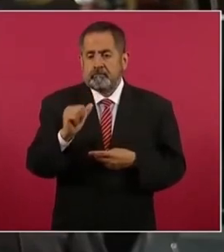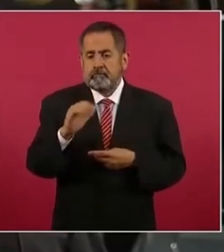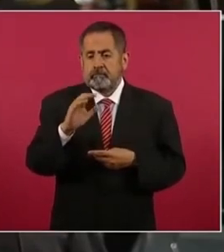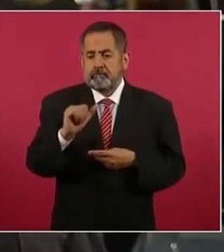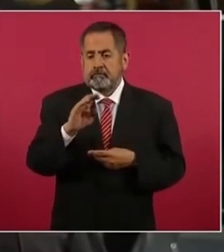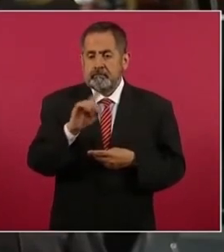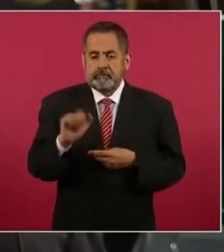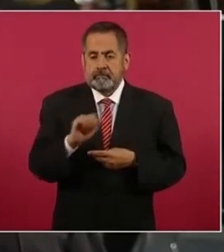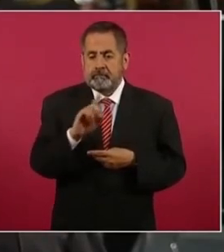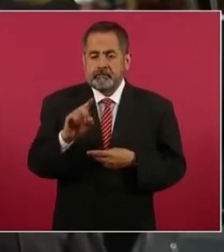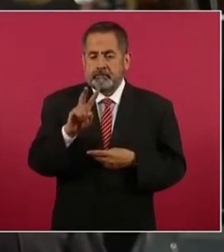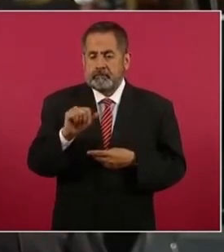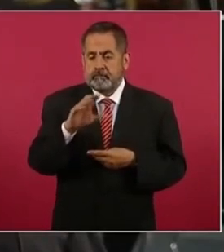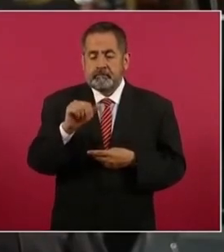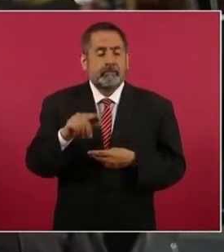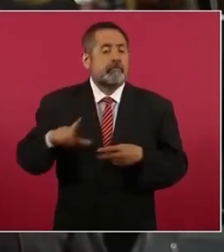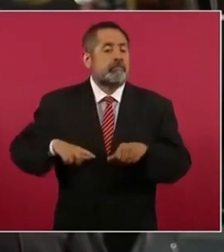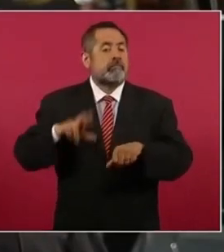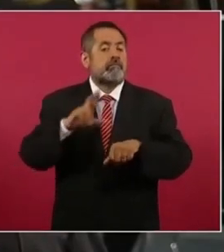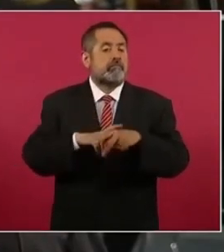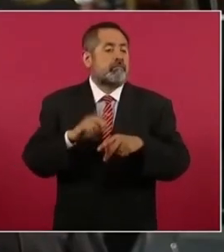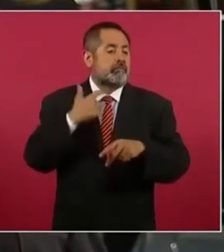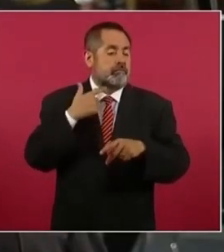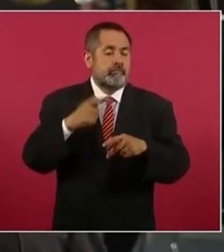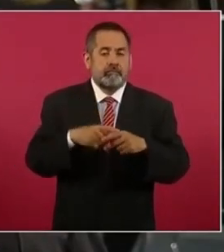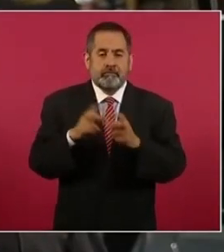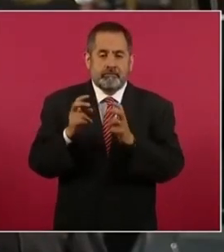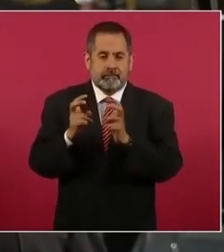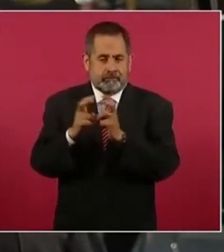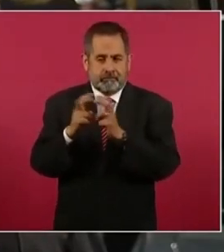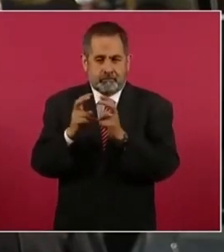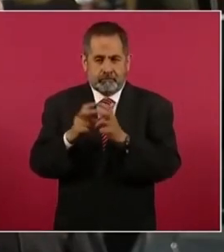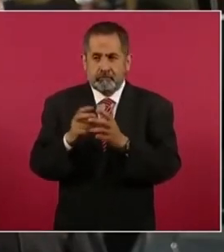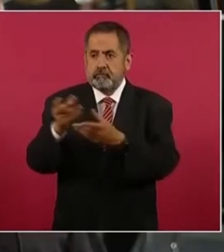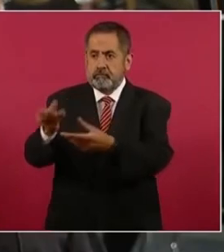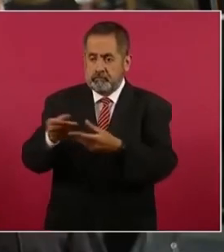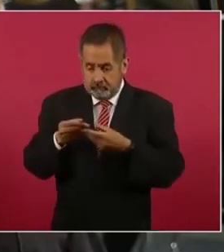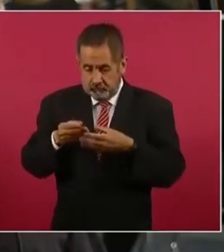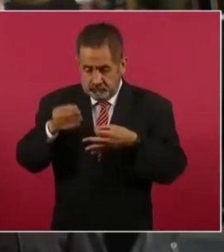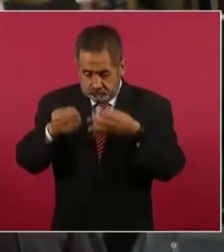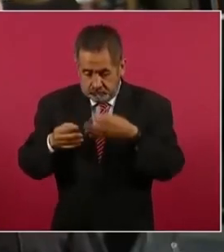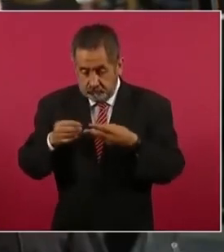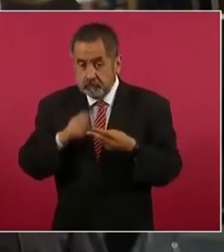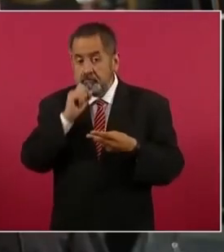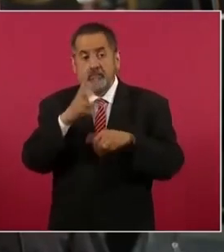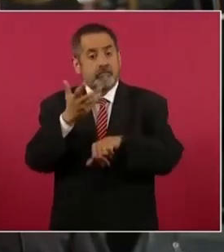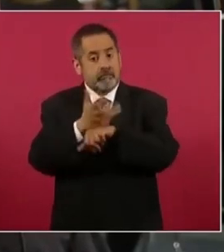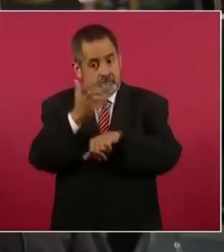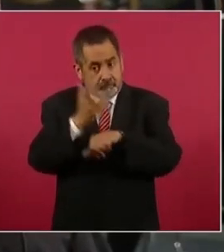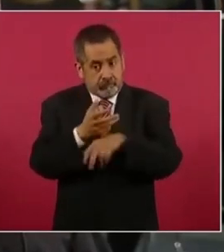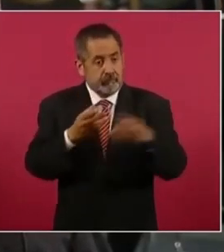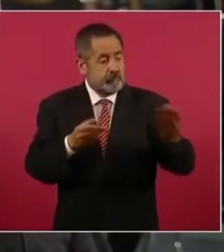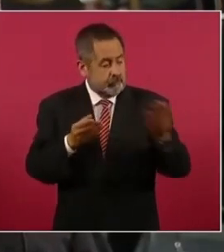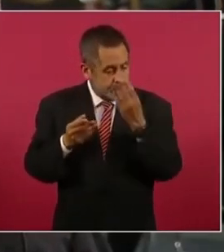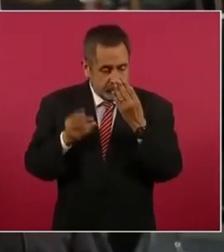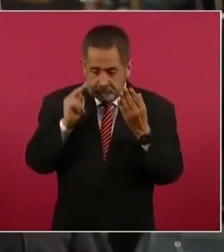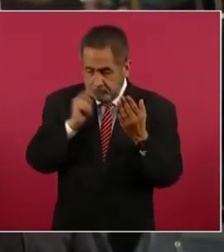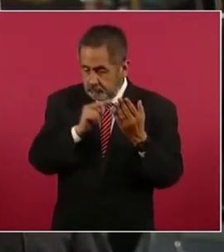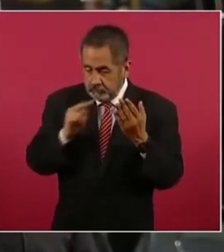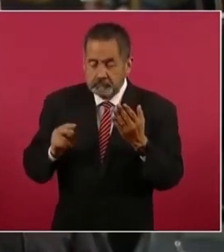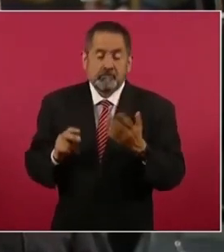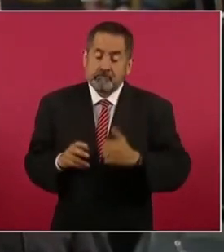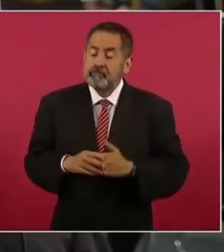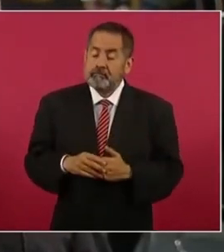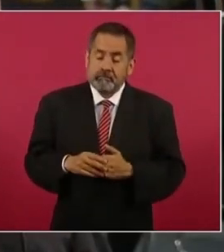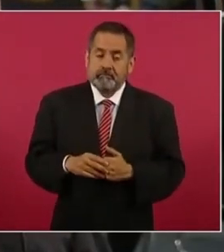el gobernador de Tamaulipas, no sólo el expediente judicial en México, sino también el de Estados Unidos. Se da cuenta de,